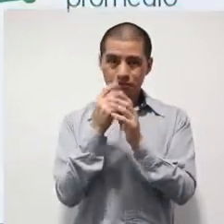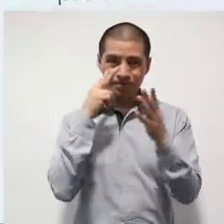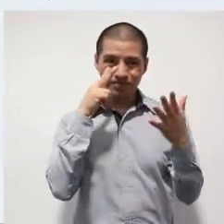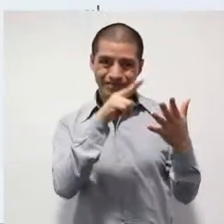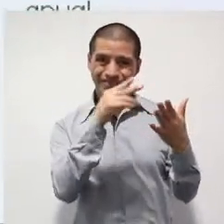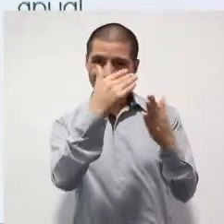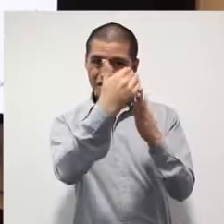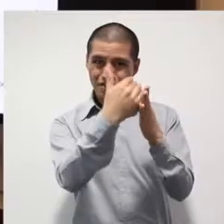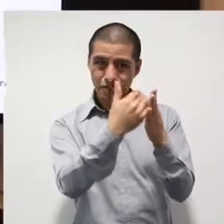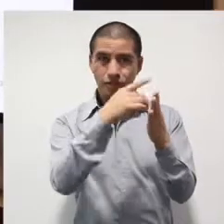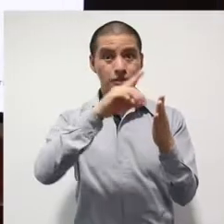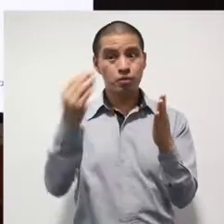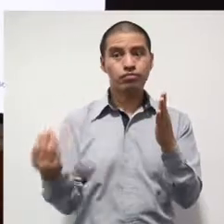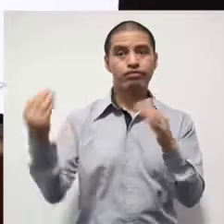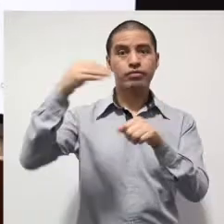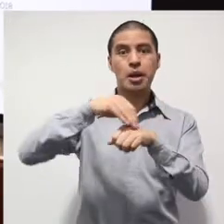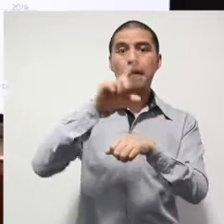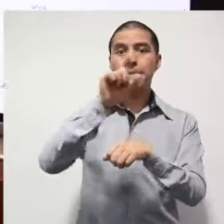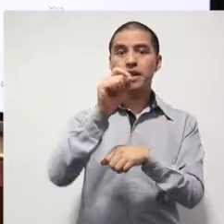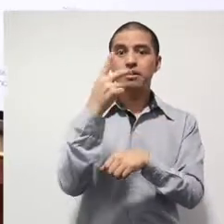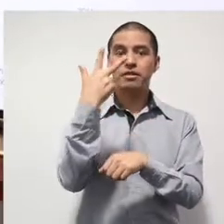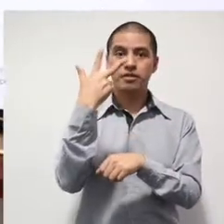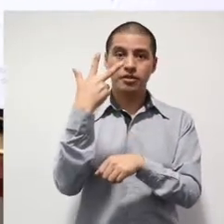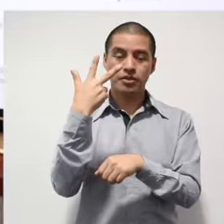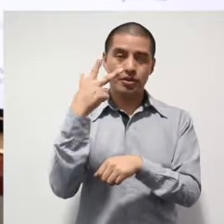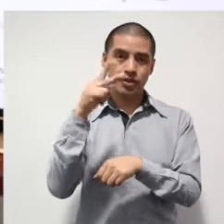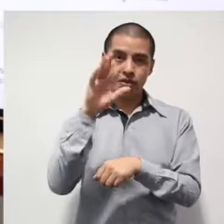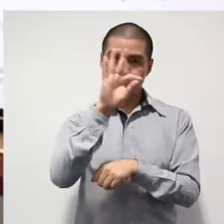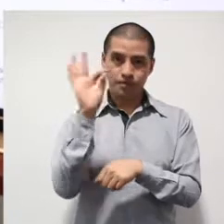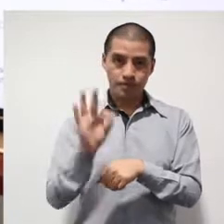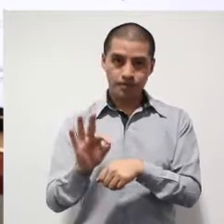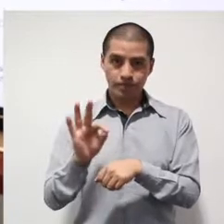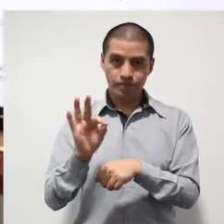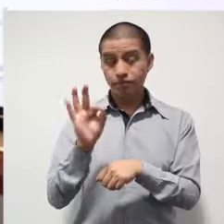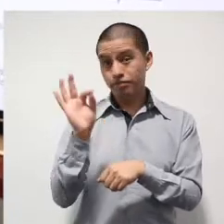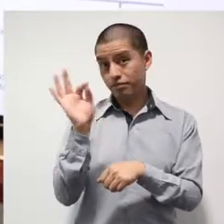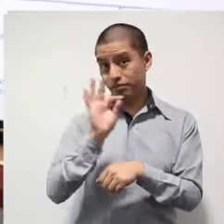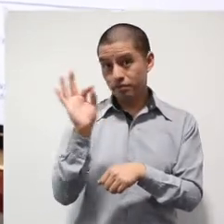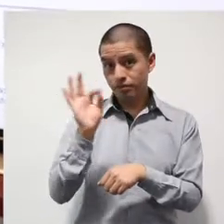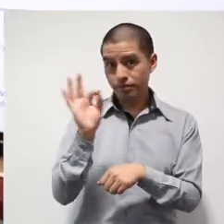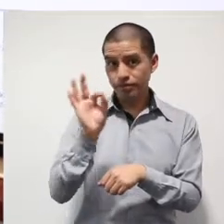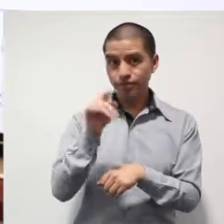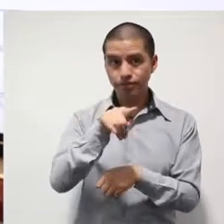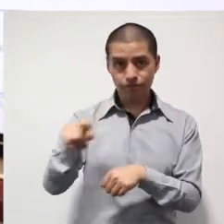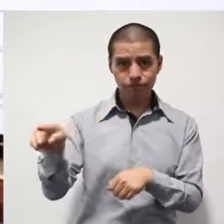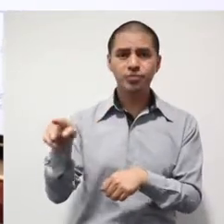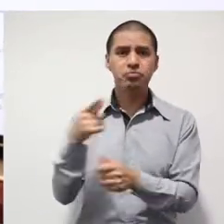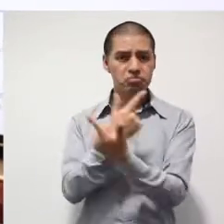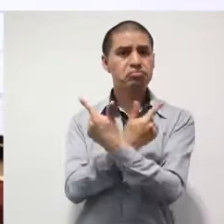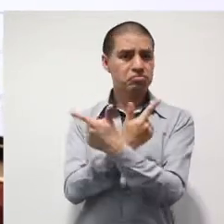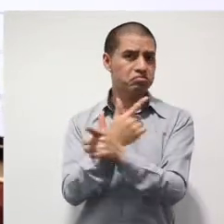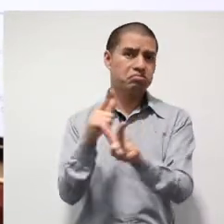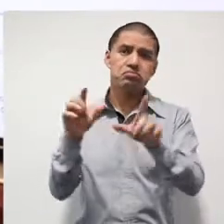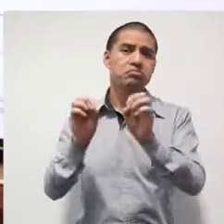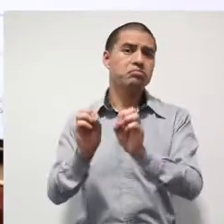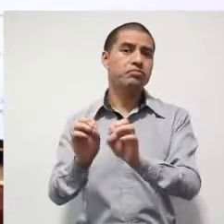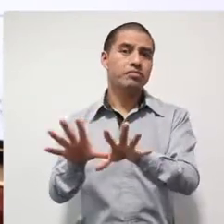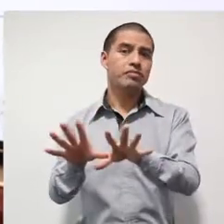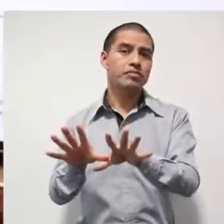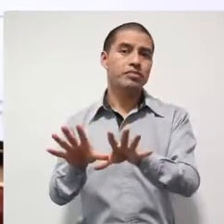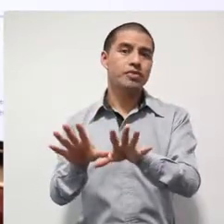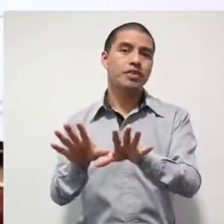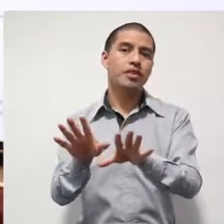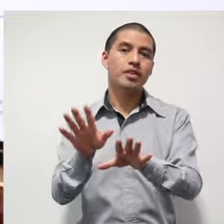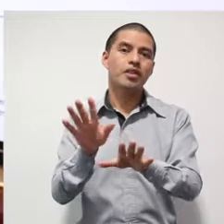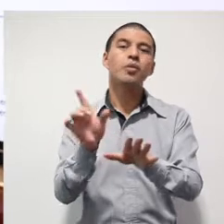aquí, pasas a un incremento de 28% en la posibilidad de obtener la libertad a